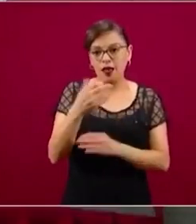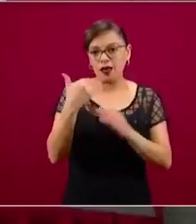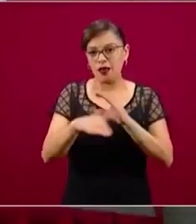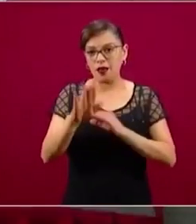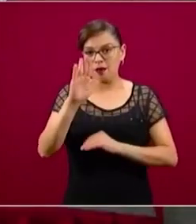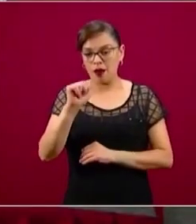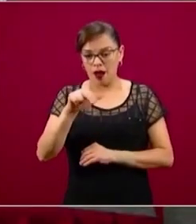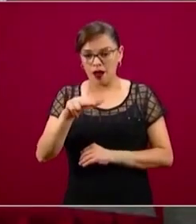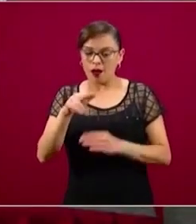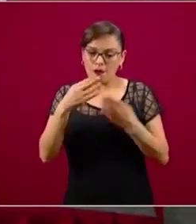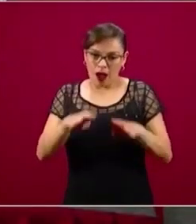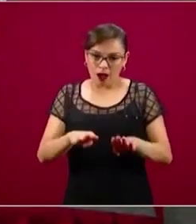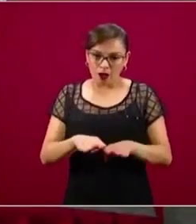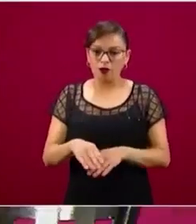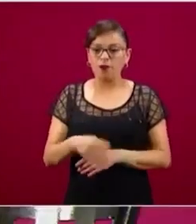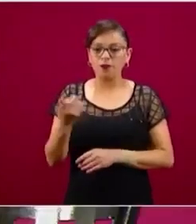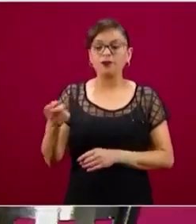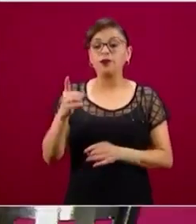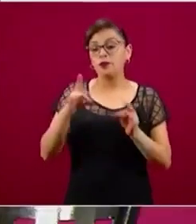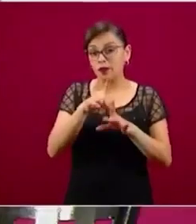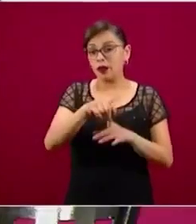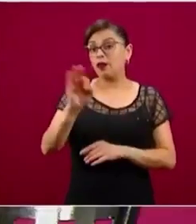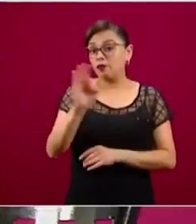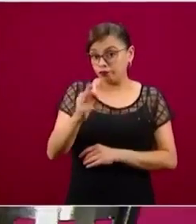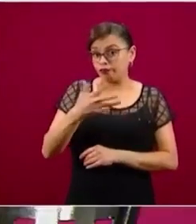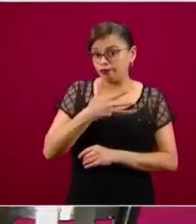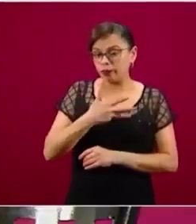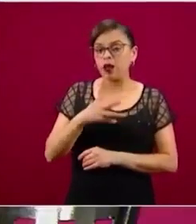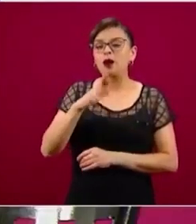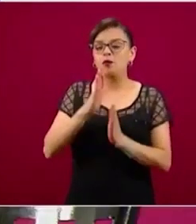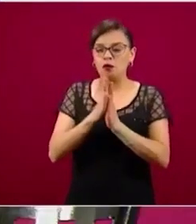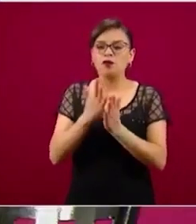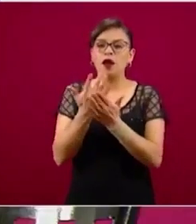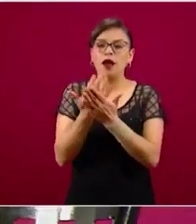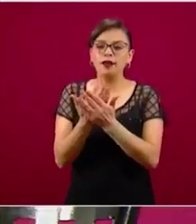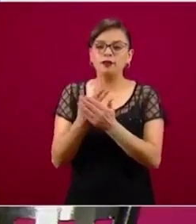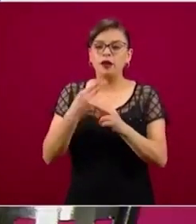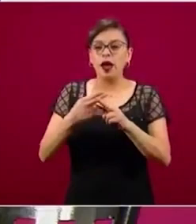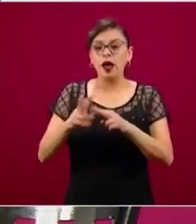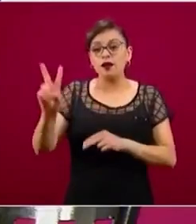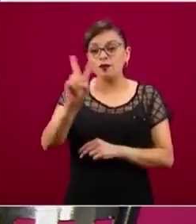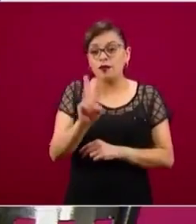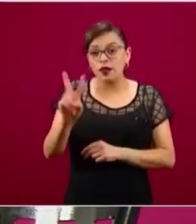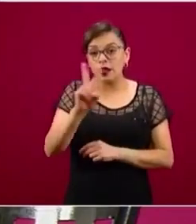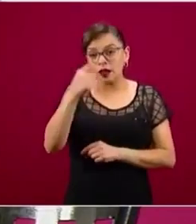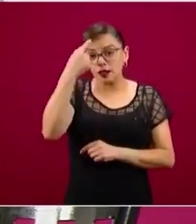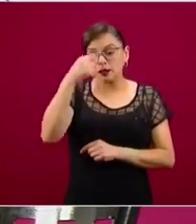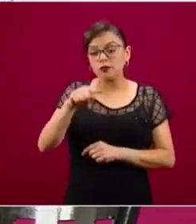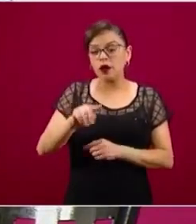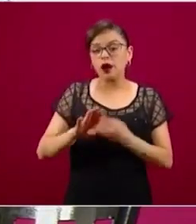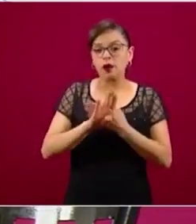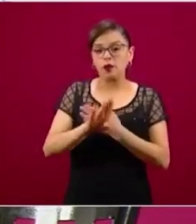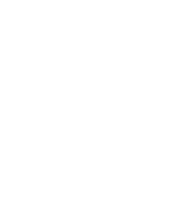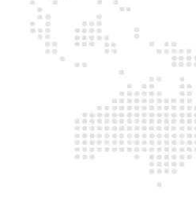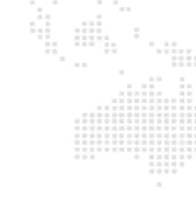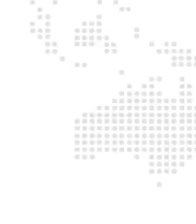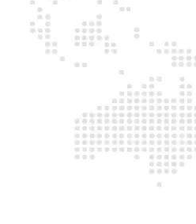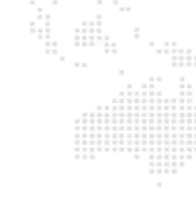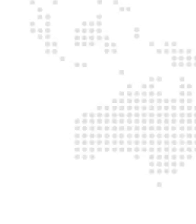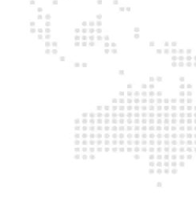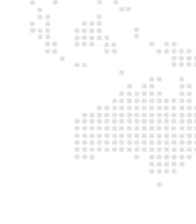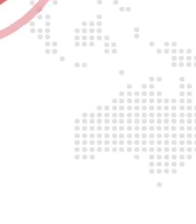restricción, mejor espérenos al día viernes para que puedan no tener esta limitación en cuanto al depósito.